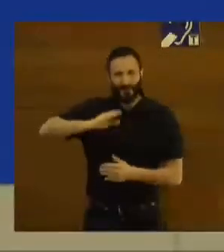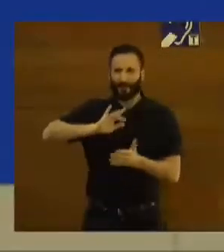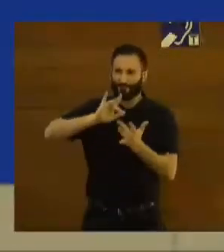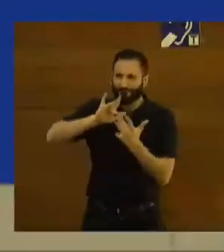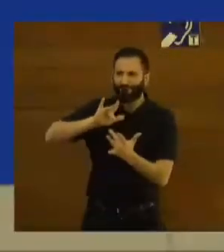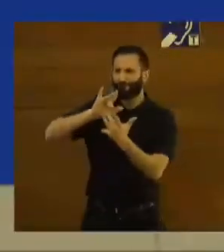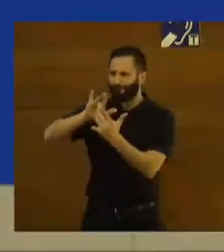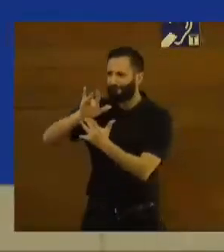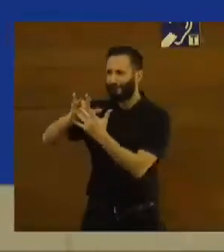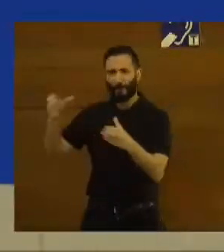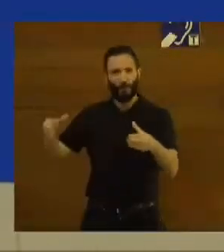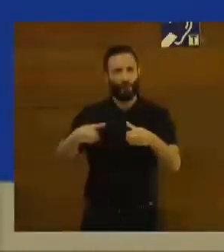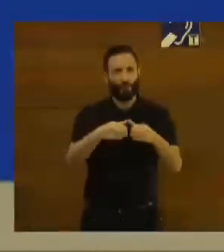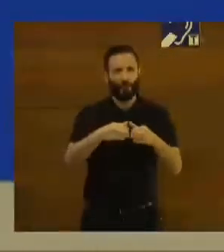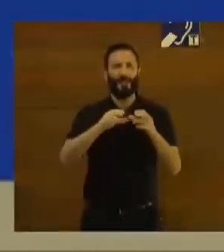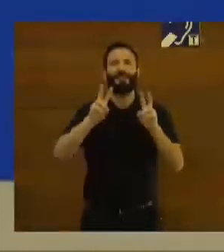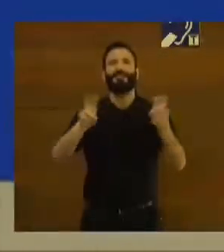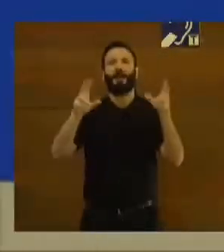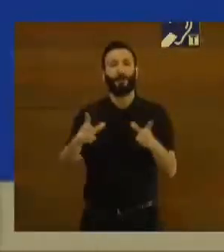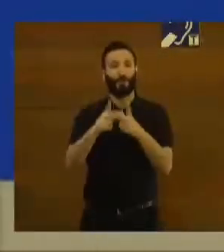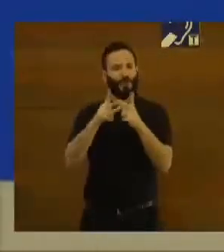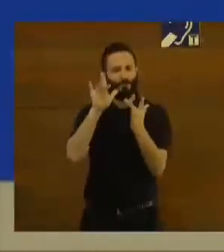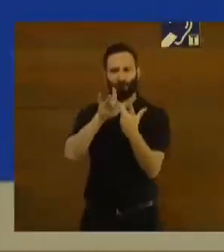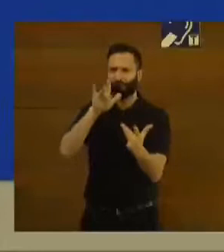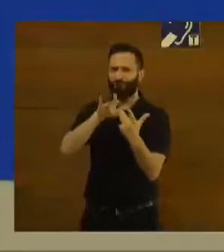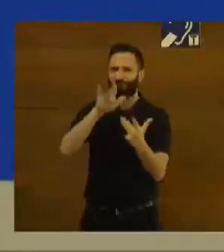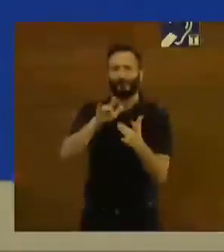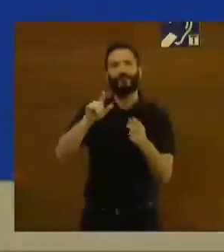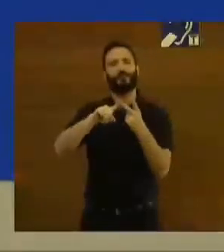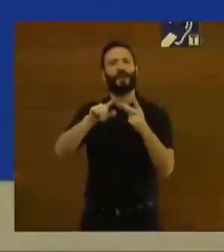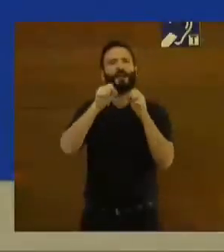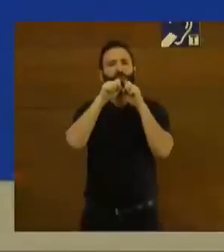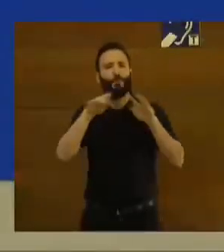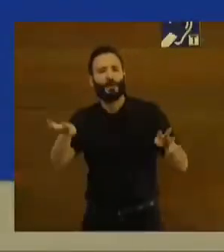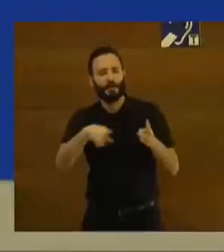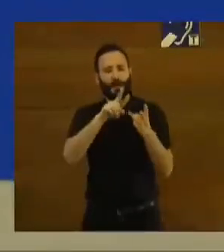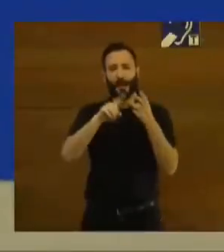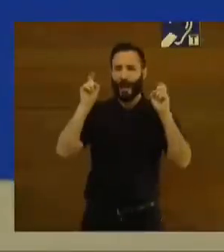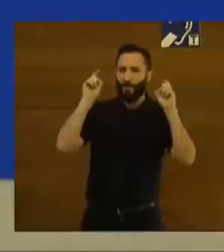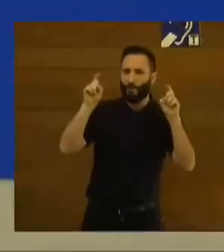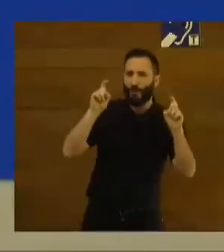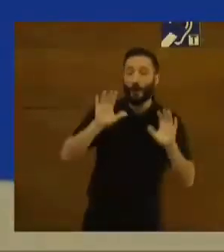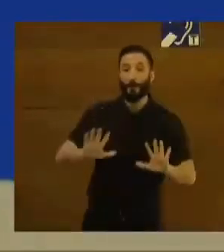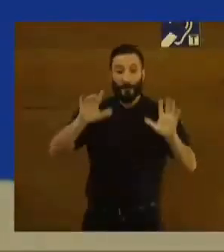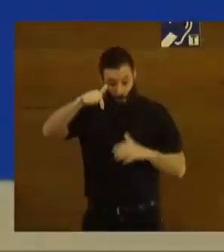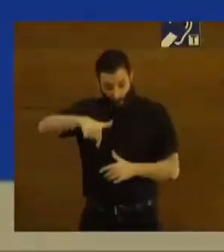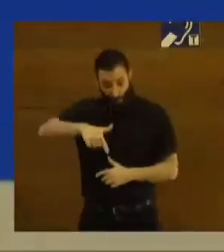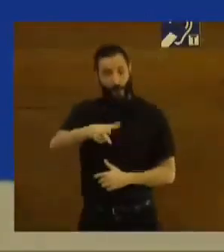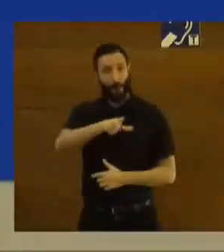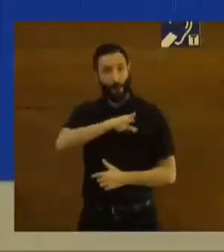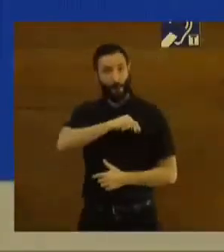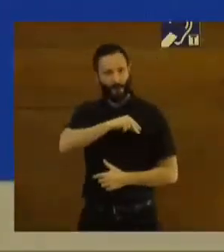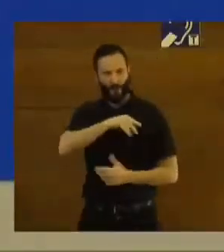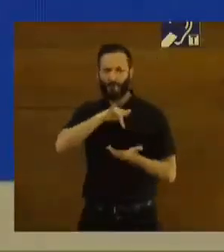contacto con la comunidad en materia social, en materia divulgativa, en materia de educación. Pero este premio es de verdad